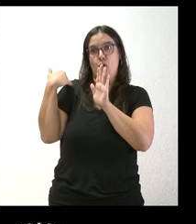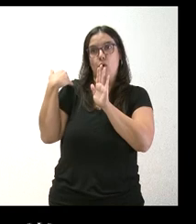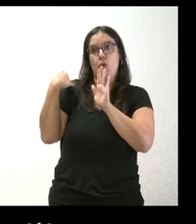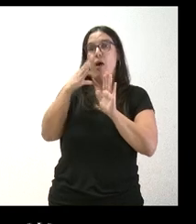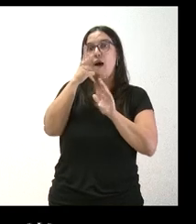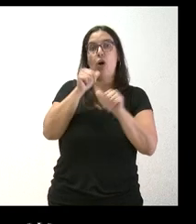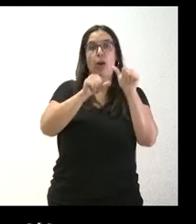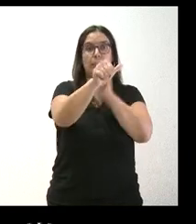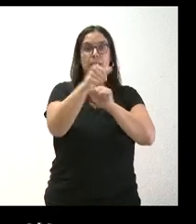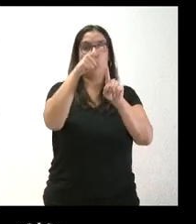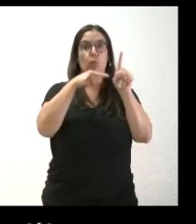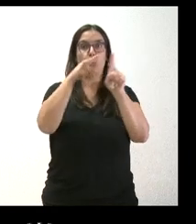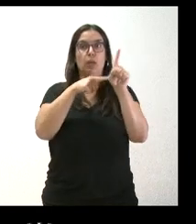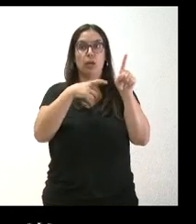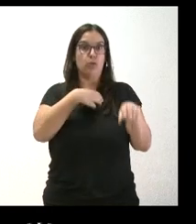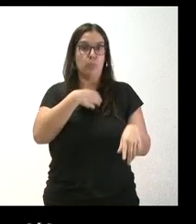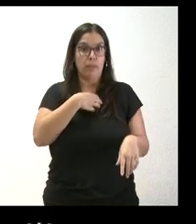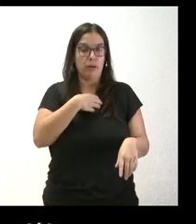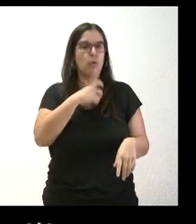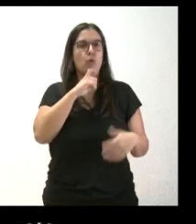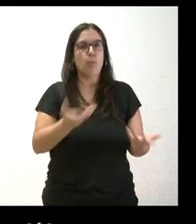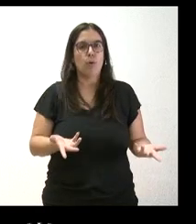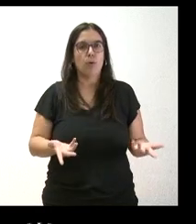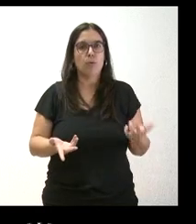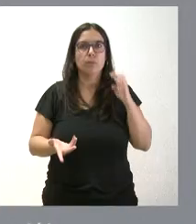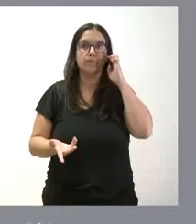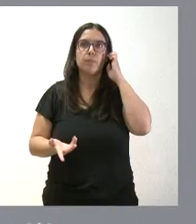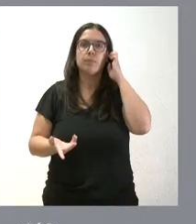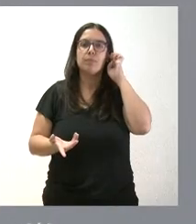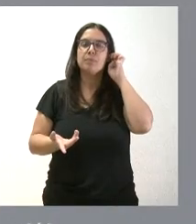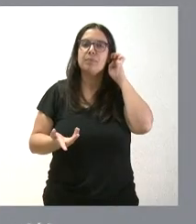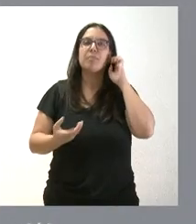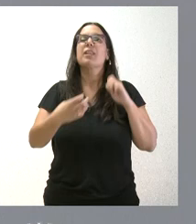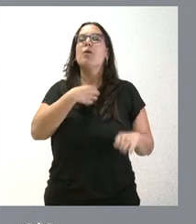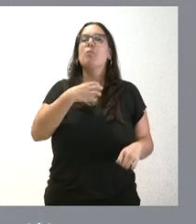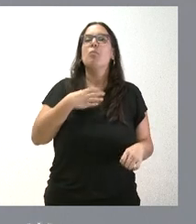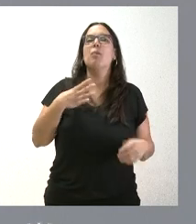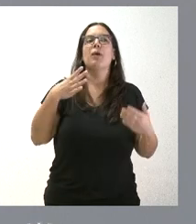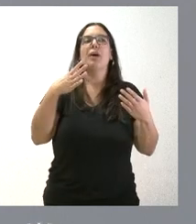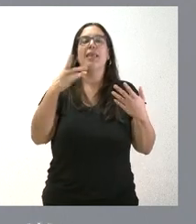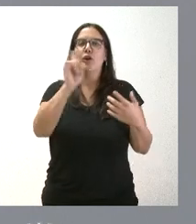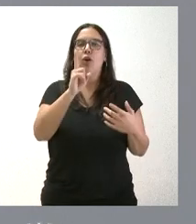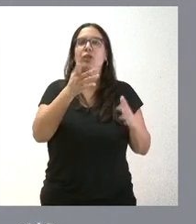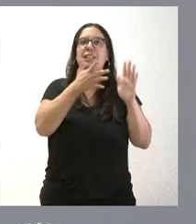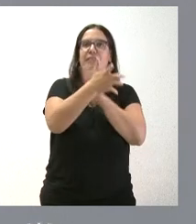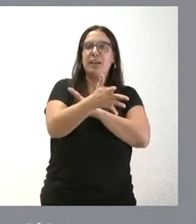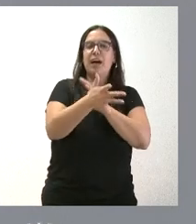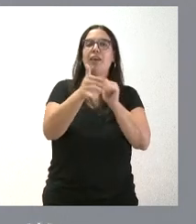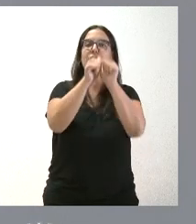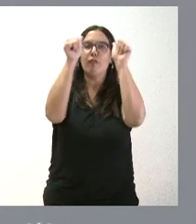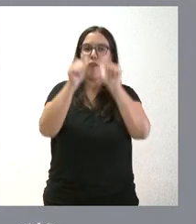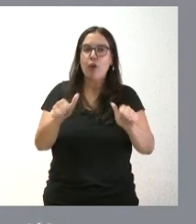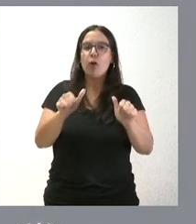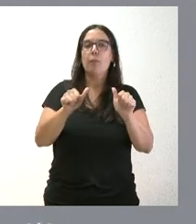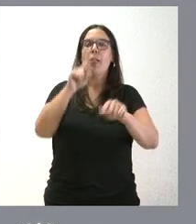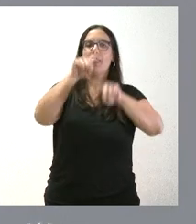utilizar en todos los formatos, ¿no? No es que no se pueda utilizar en otros formatos, es que se utiliza en los soportes y en los formatos en